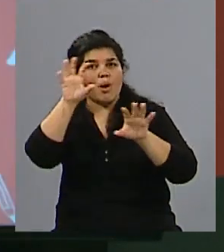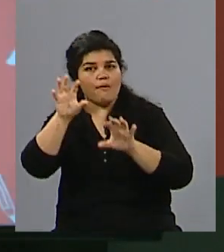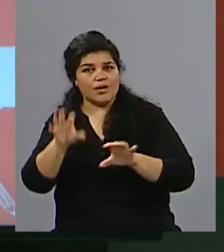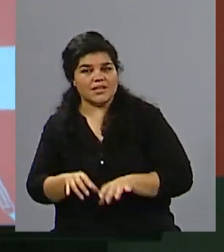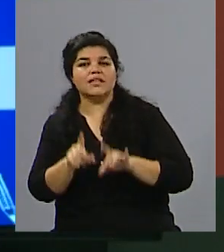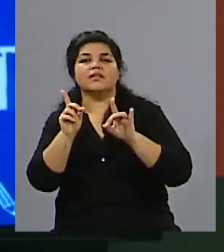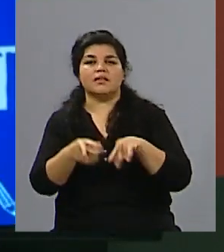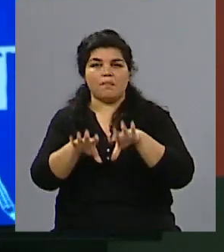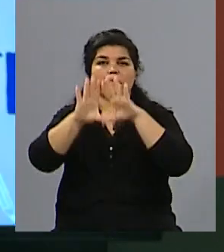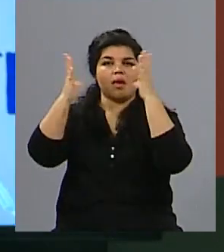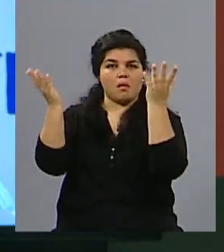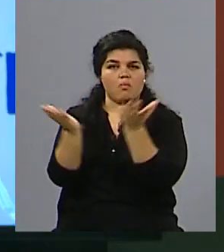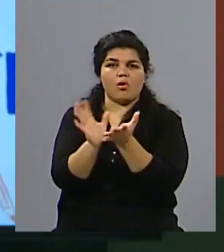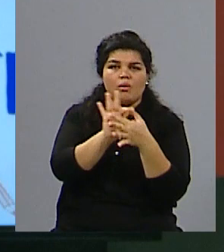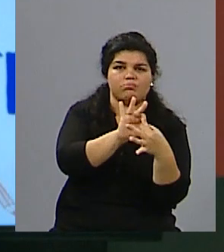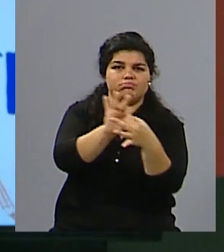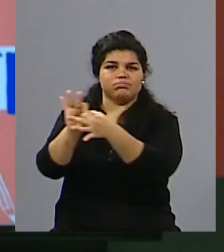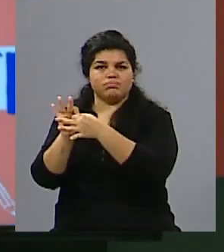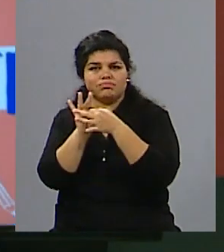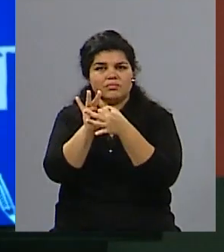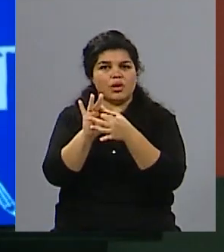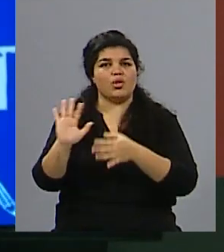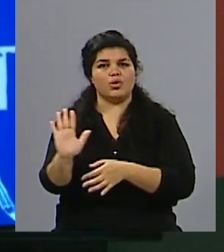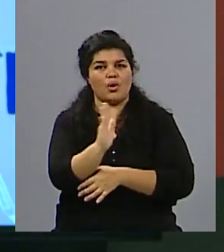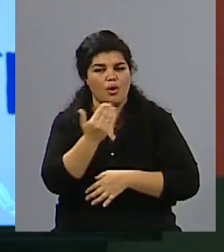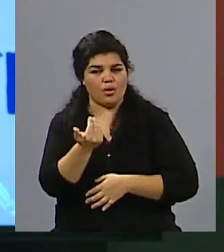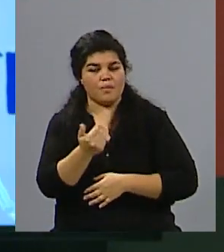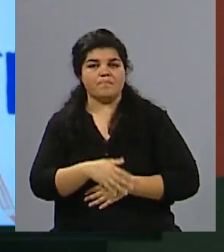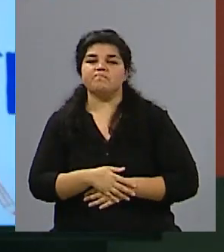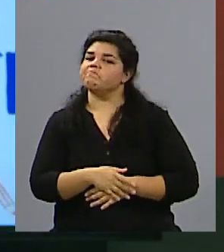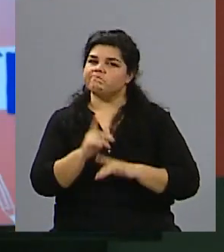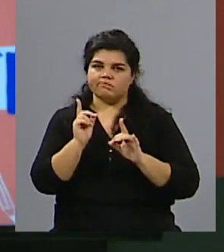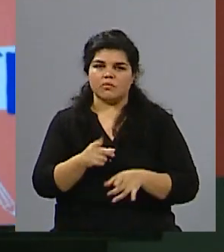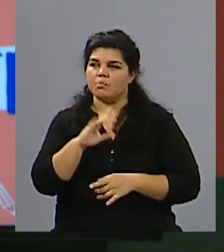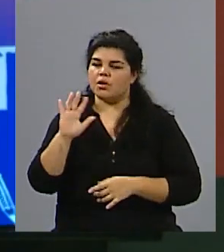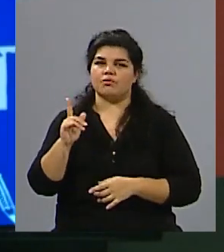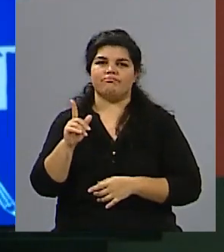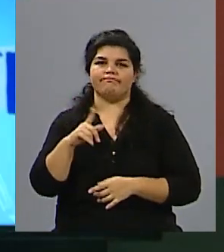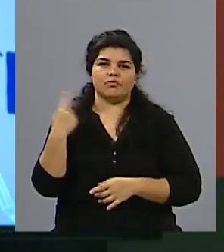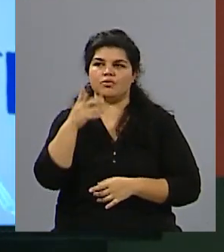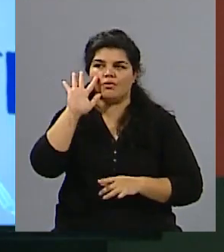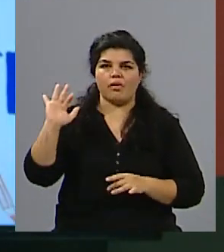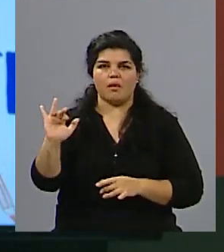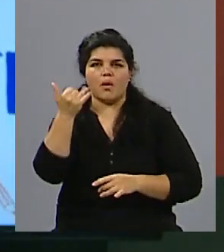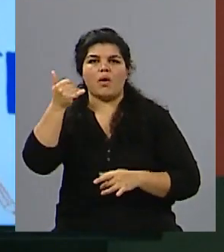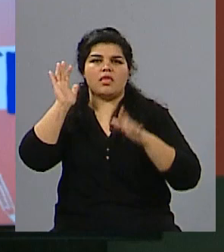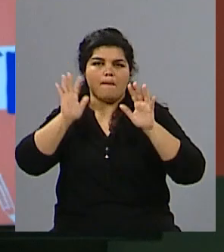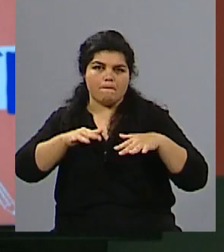mundial. Cada año nos enteramos de movilizaciones, de actividades en